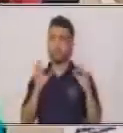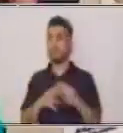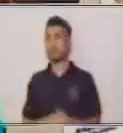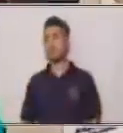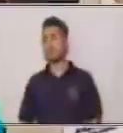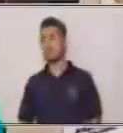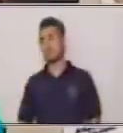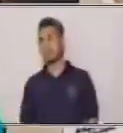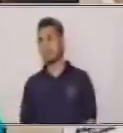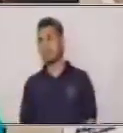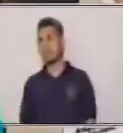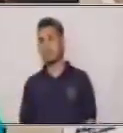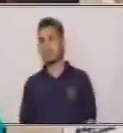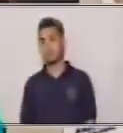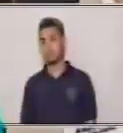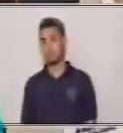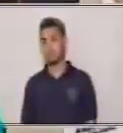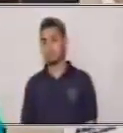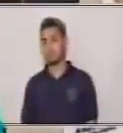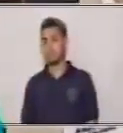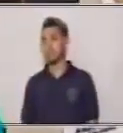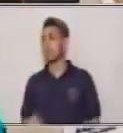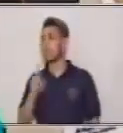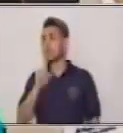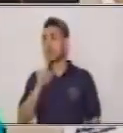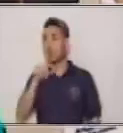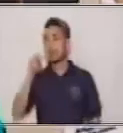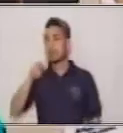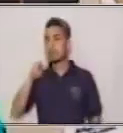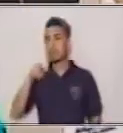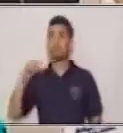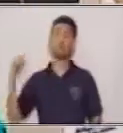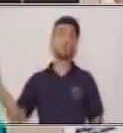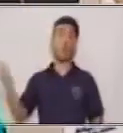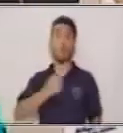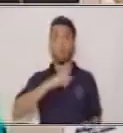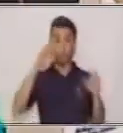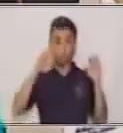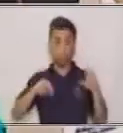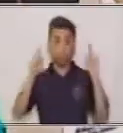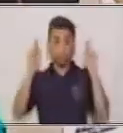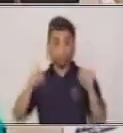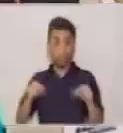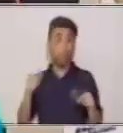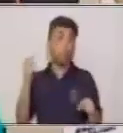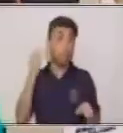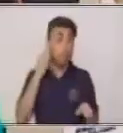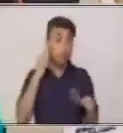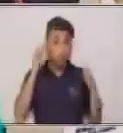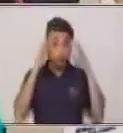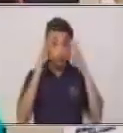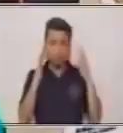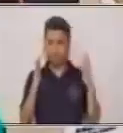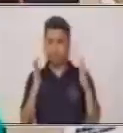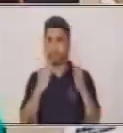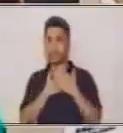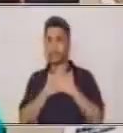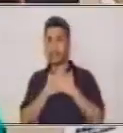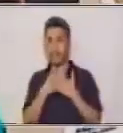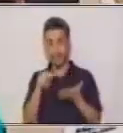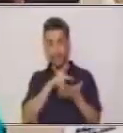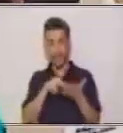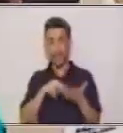Y no necesitamos que todas las personas nos escuchen. Es una lectura privada.